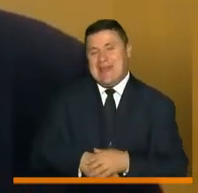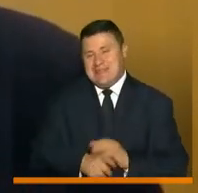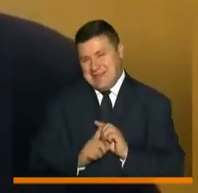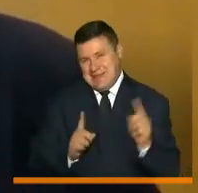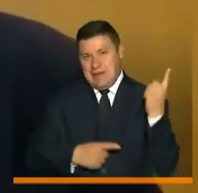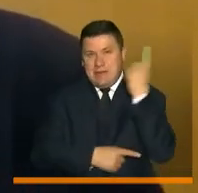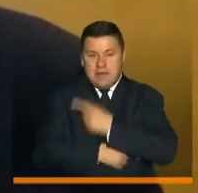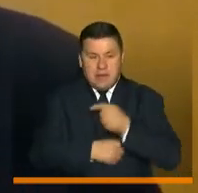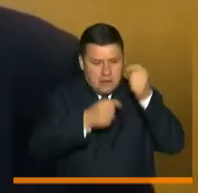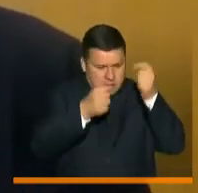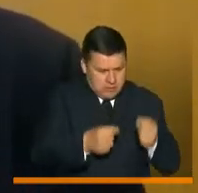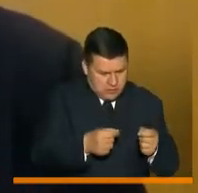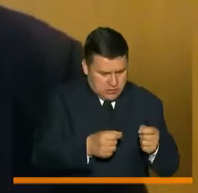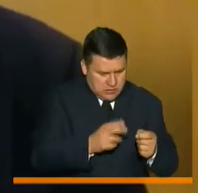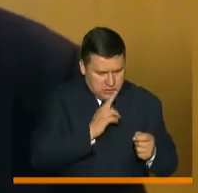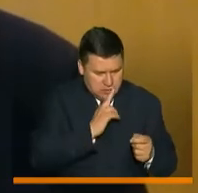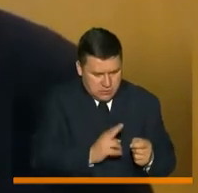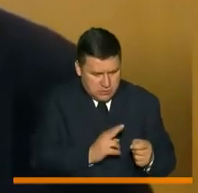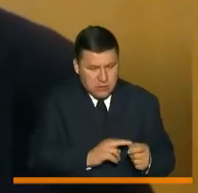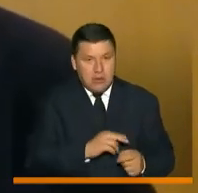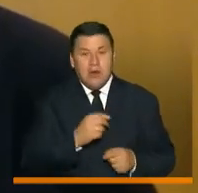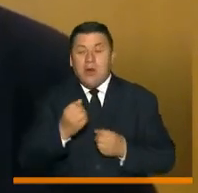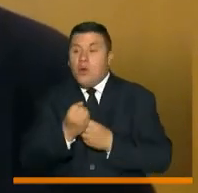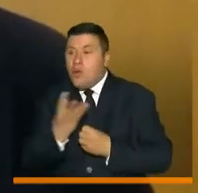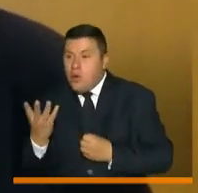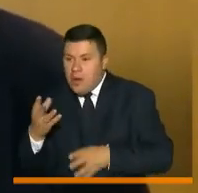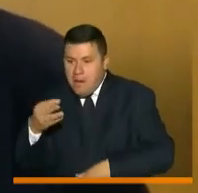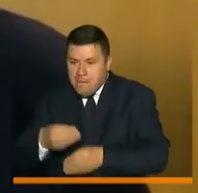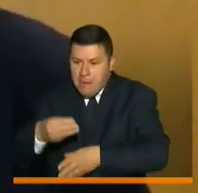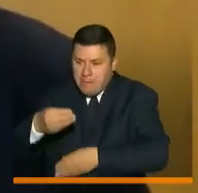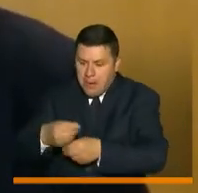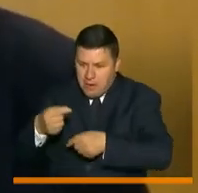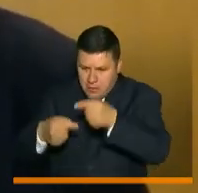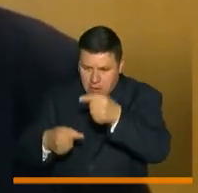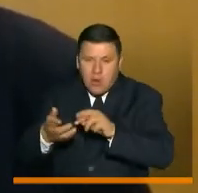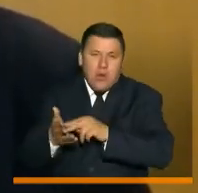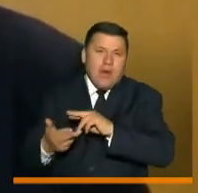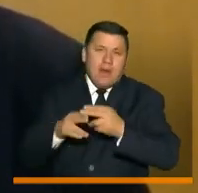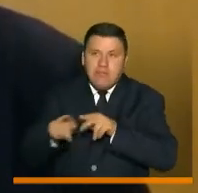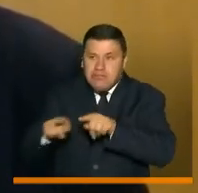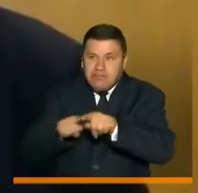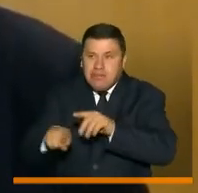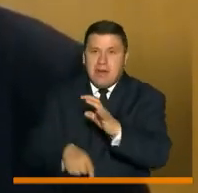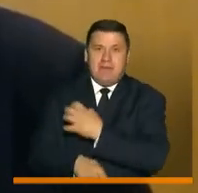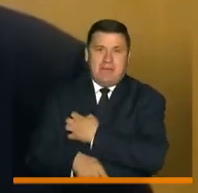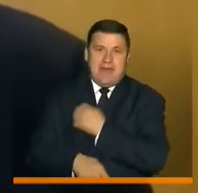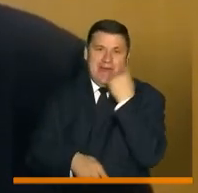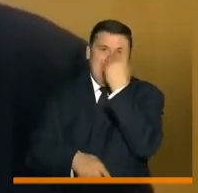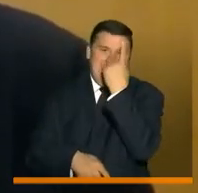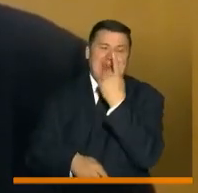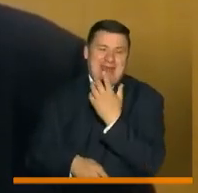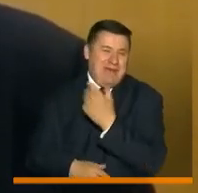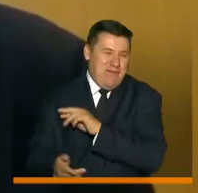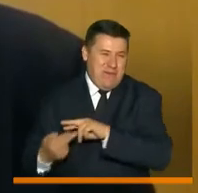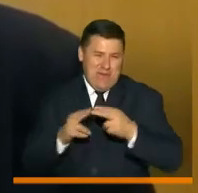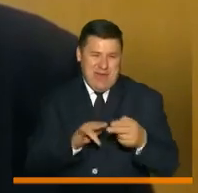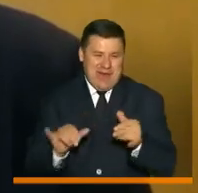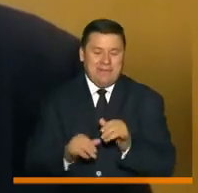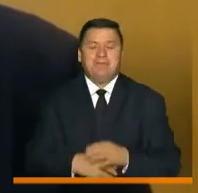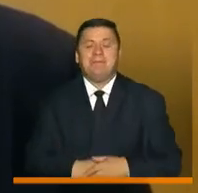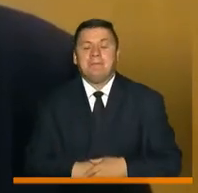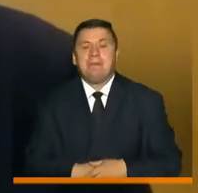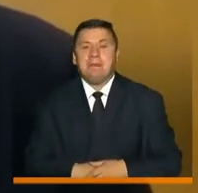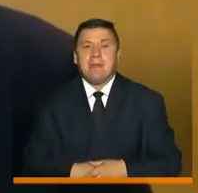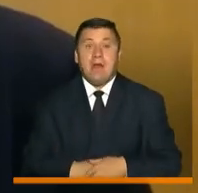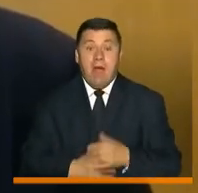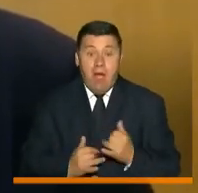es el resultado de la etapa, pero las cifras acumuladas serían el equivalente de la clasificación general. En estos